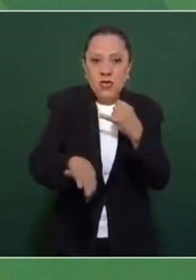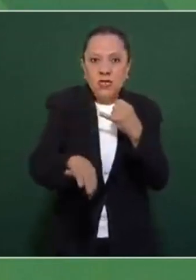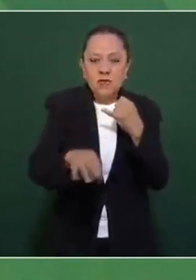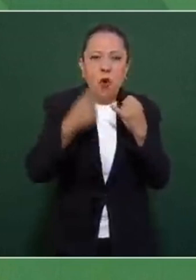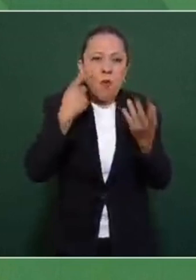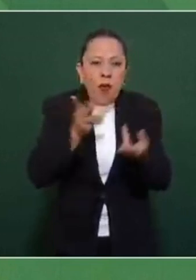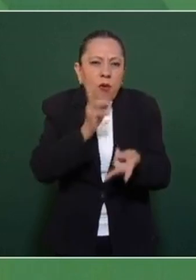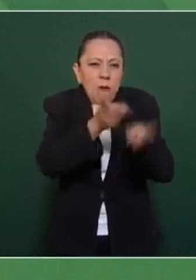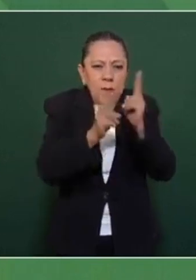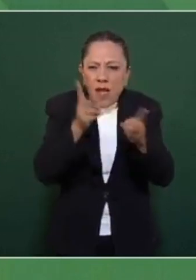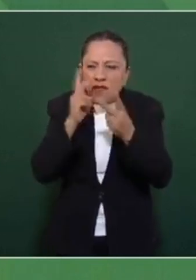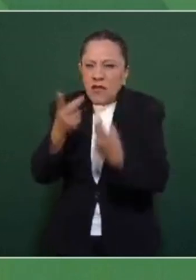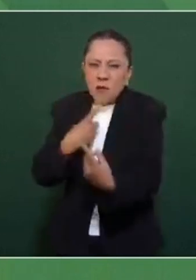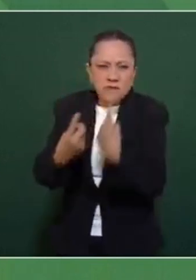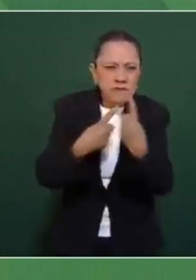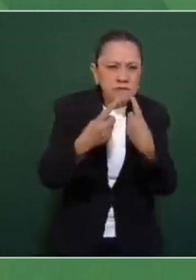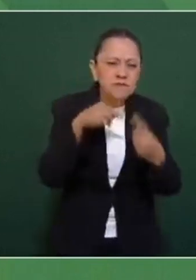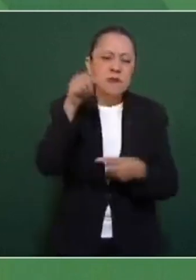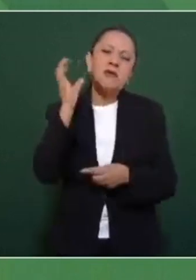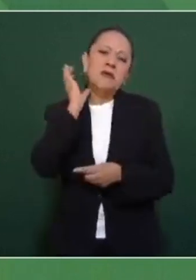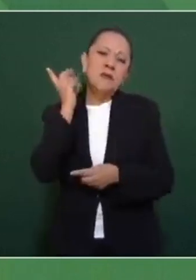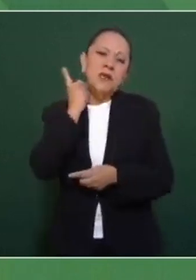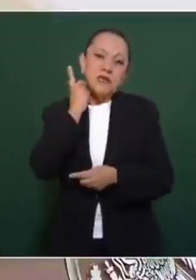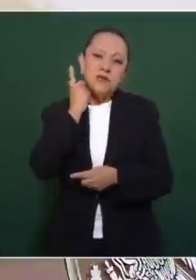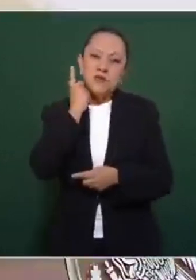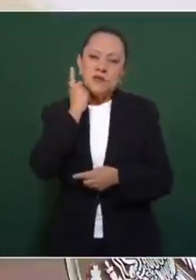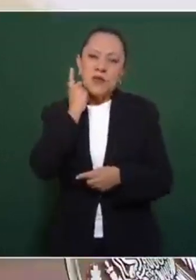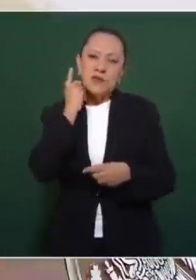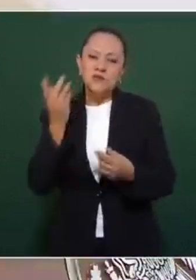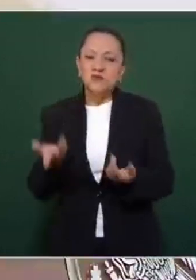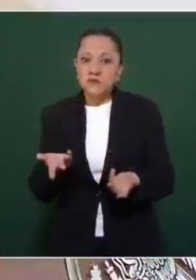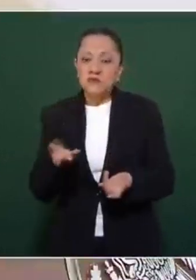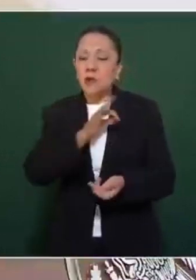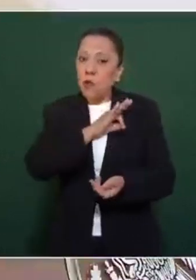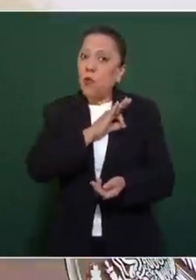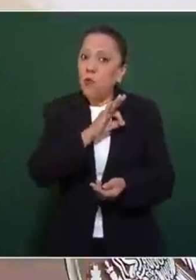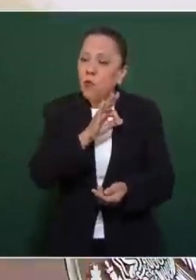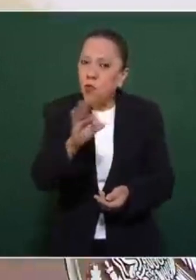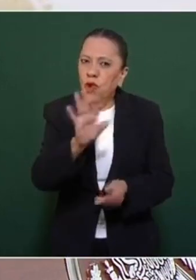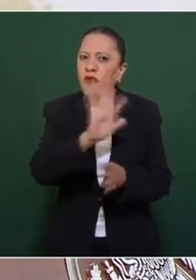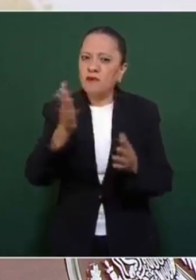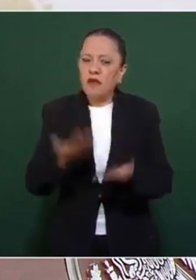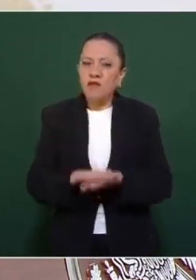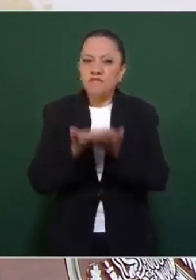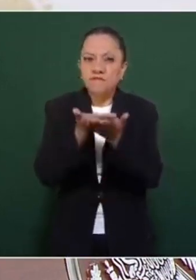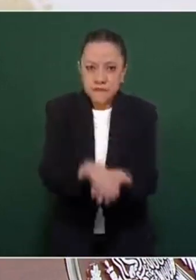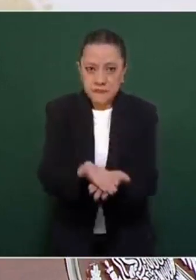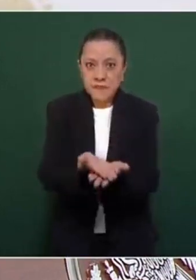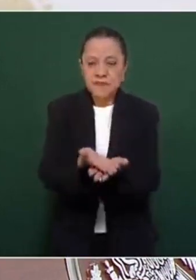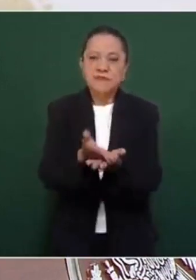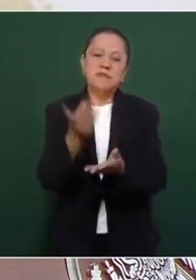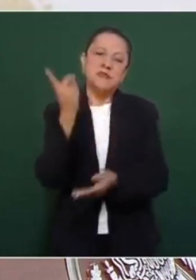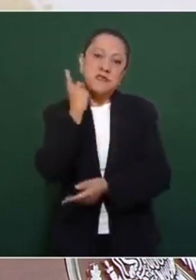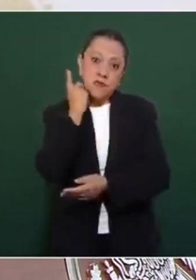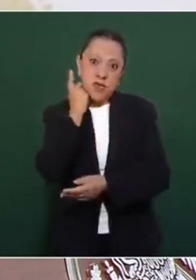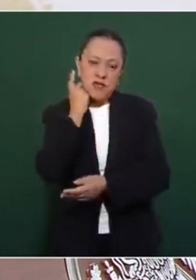la Cámara de Diputados para poner a consideración de los legisladores la